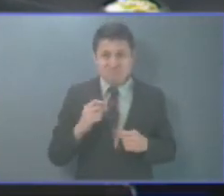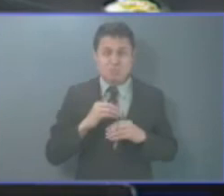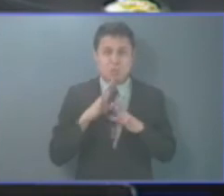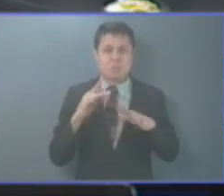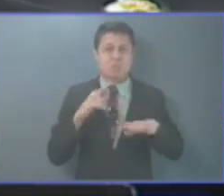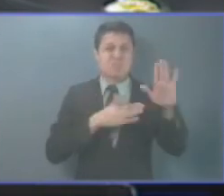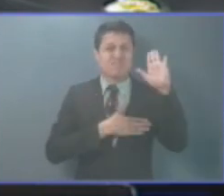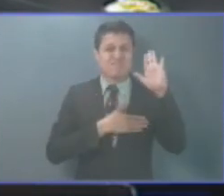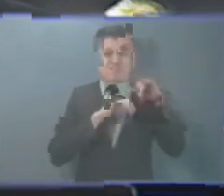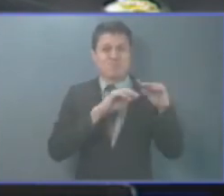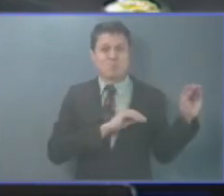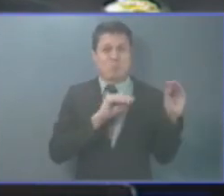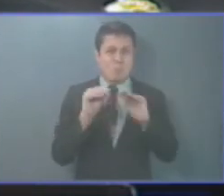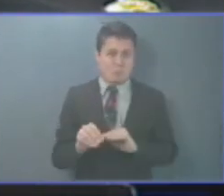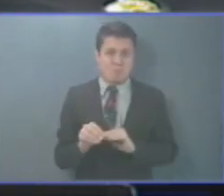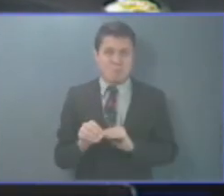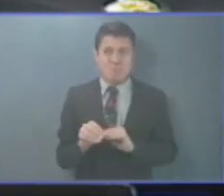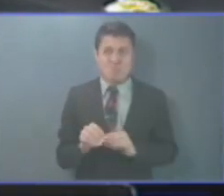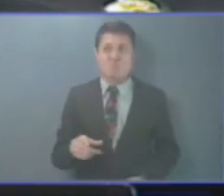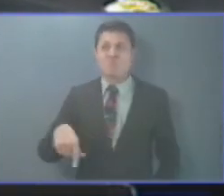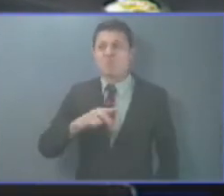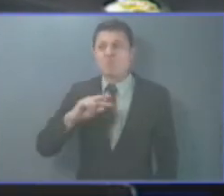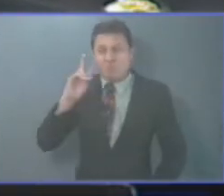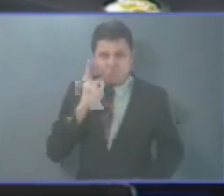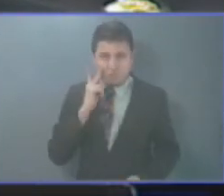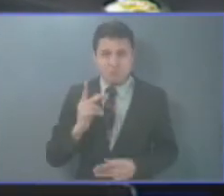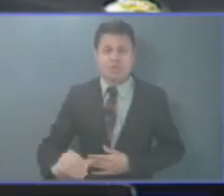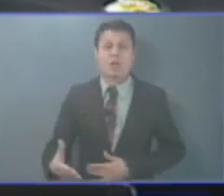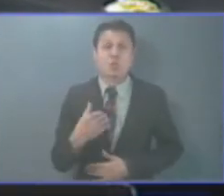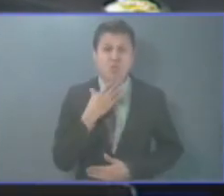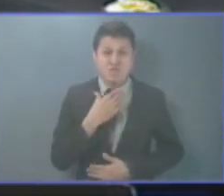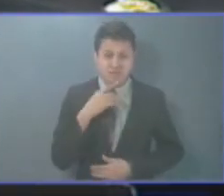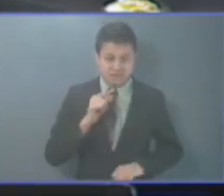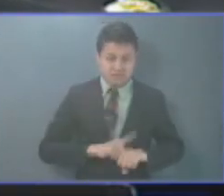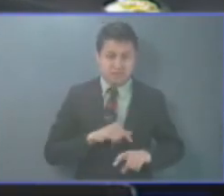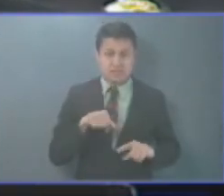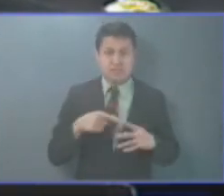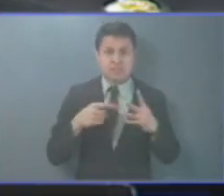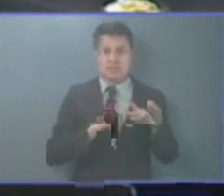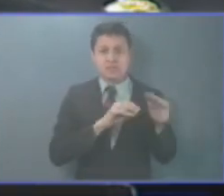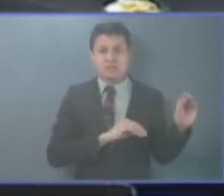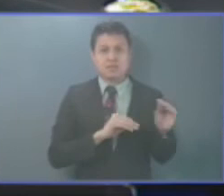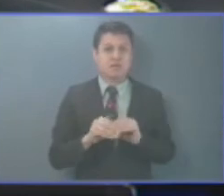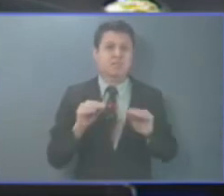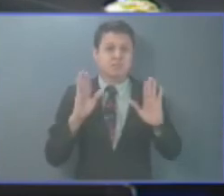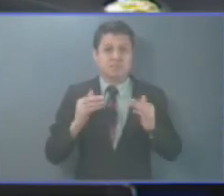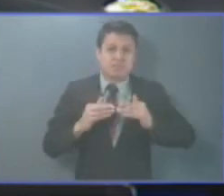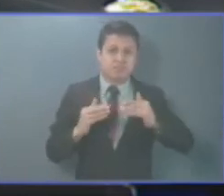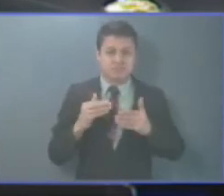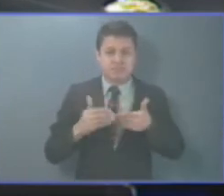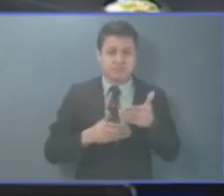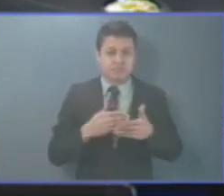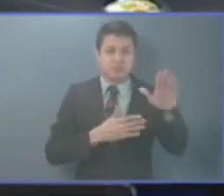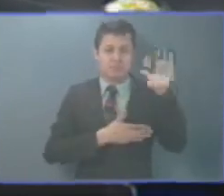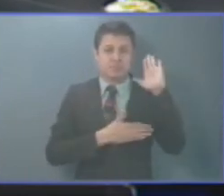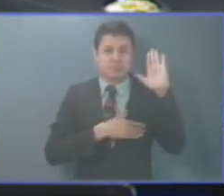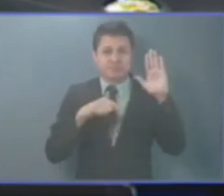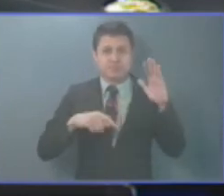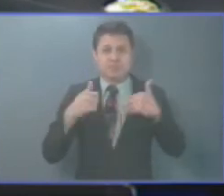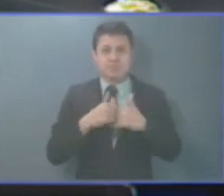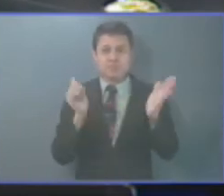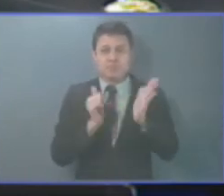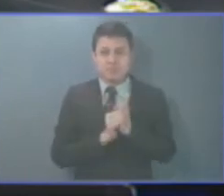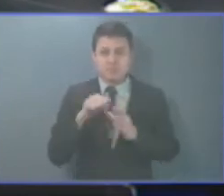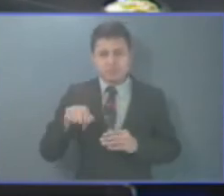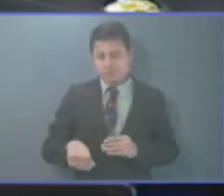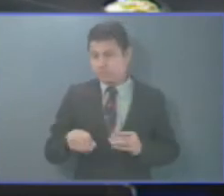cumplimiento. Eso será difícil cumplirlo en esta legislatura, pero debe ser un compromiso de esta Asamblea